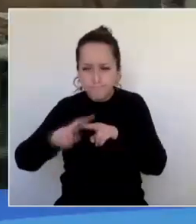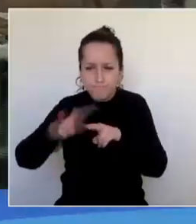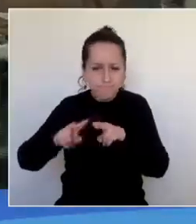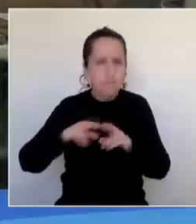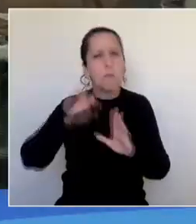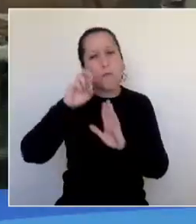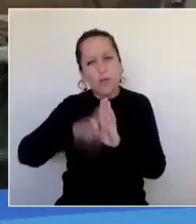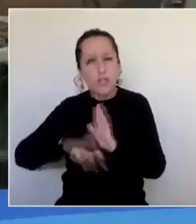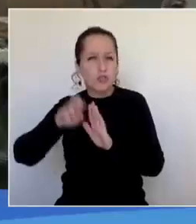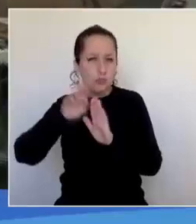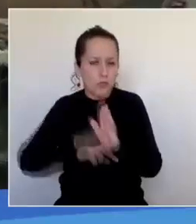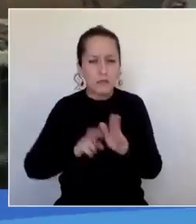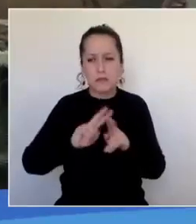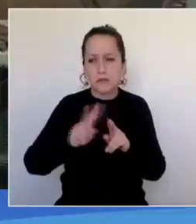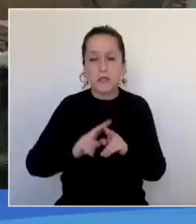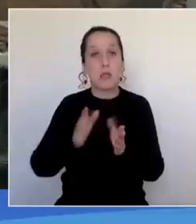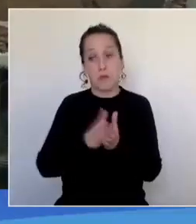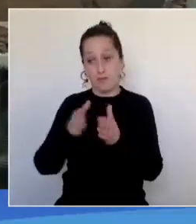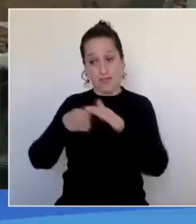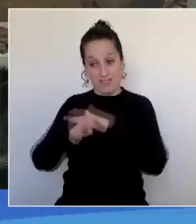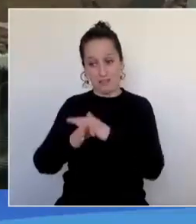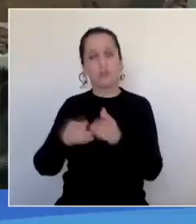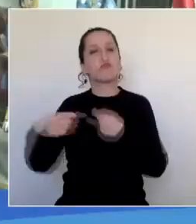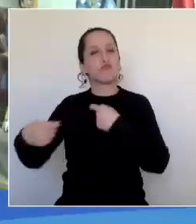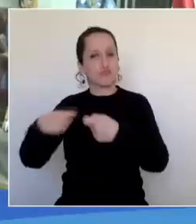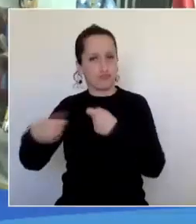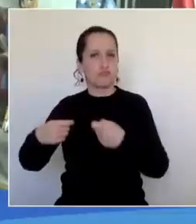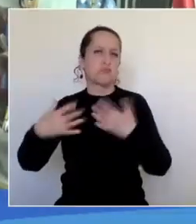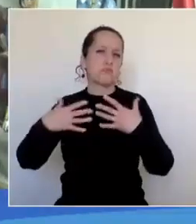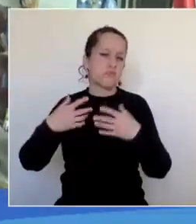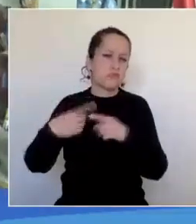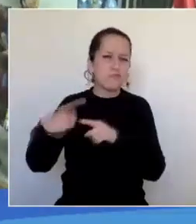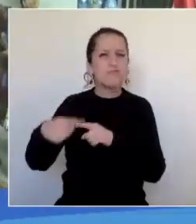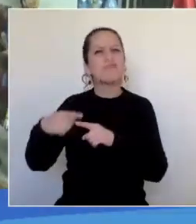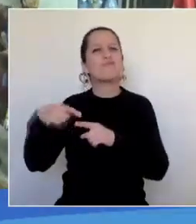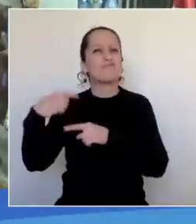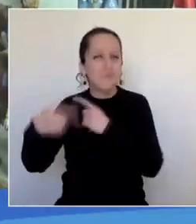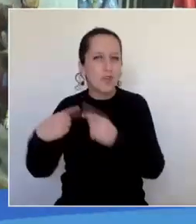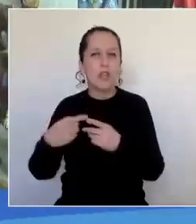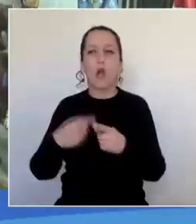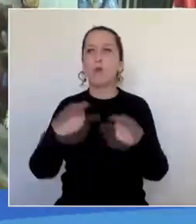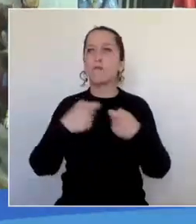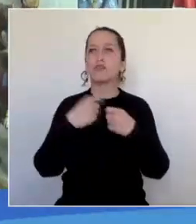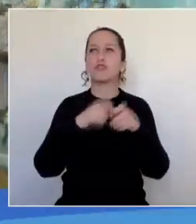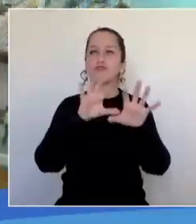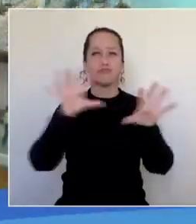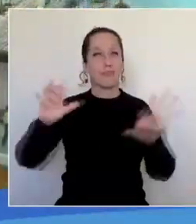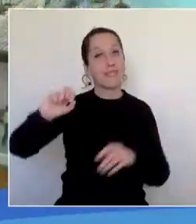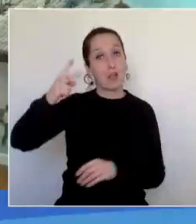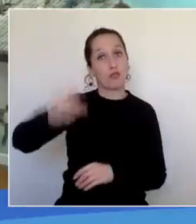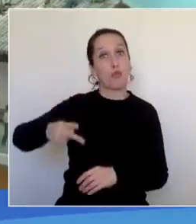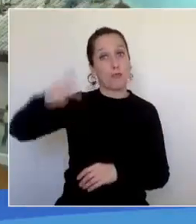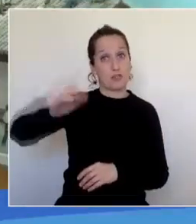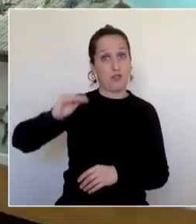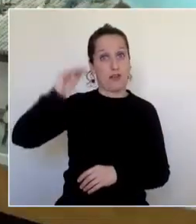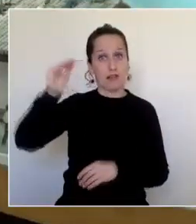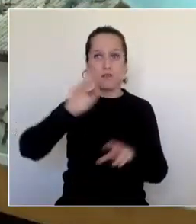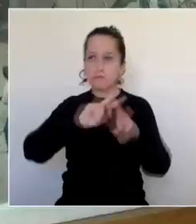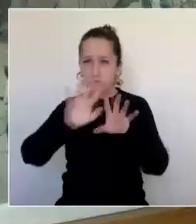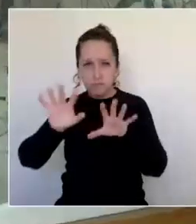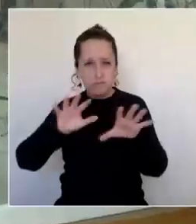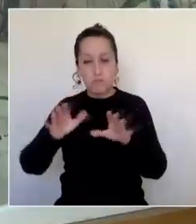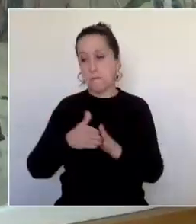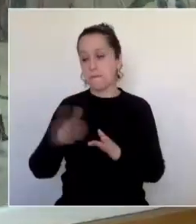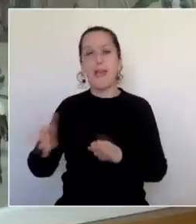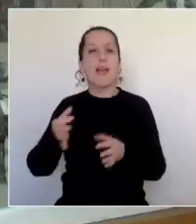con distintos proyectos, como la tienda-museo, la incorporación de colecciones y exposiciones permanentes en un segundo piso remodelado, el